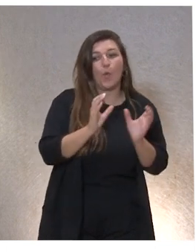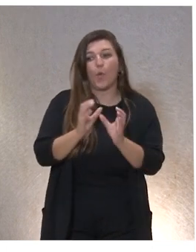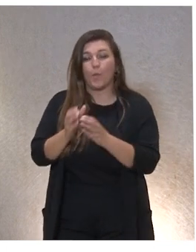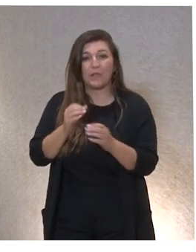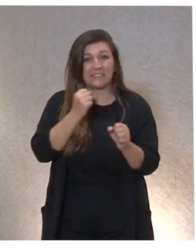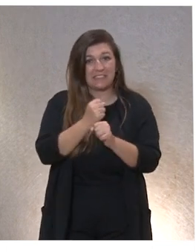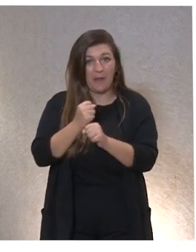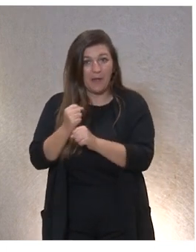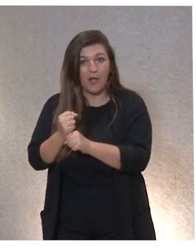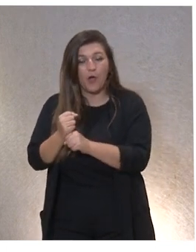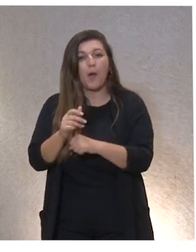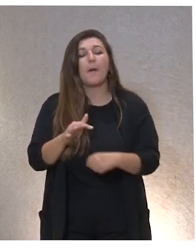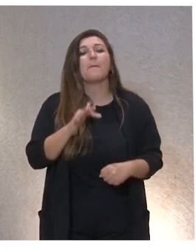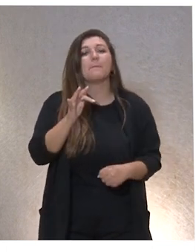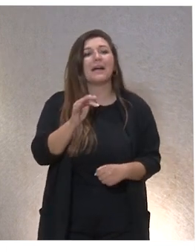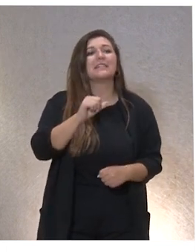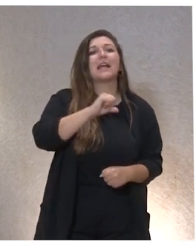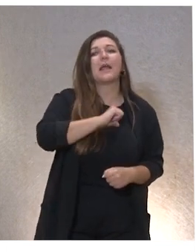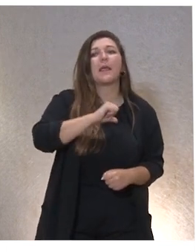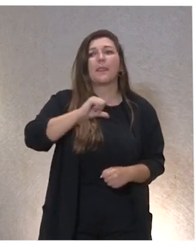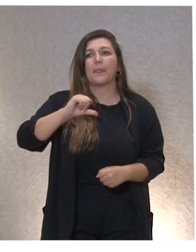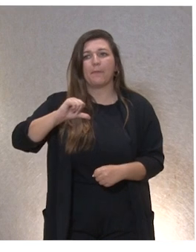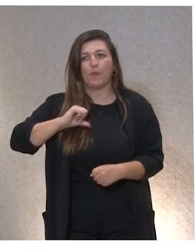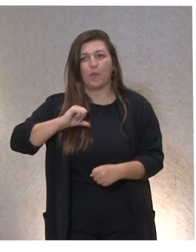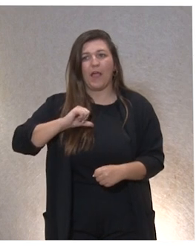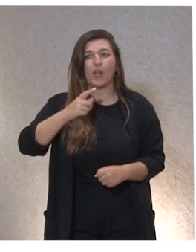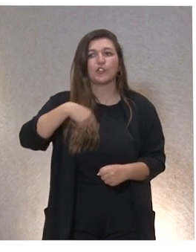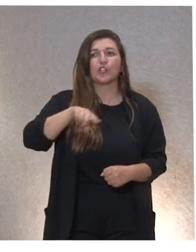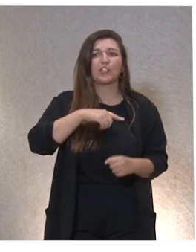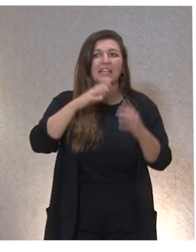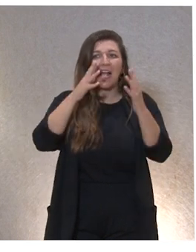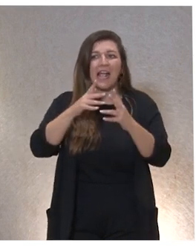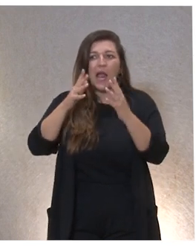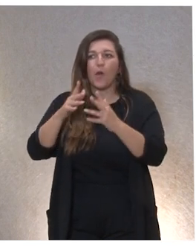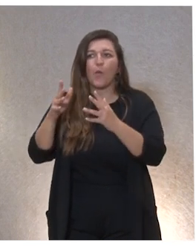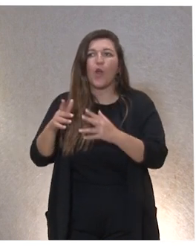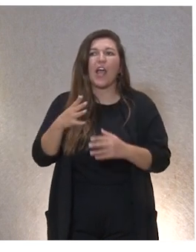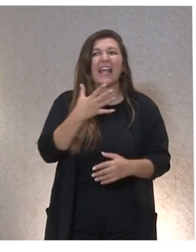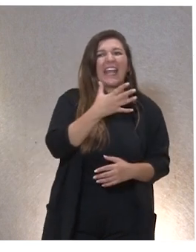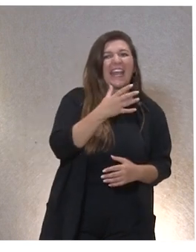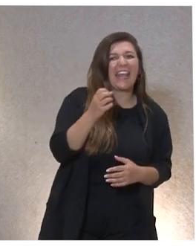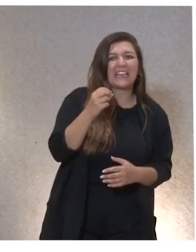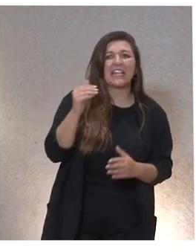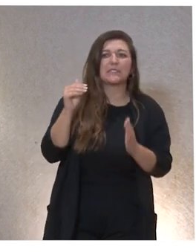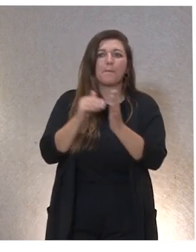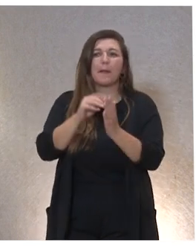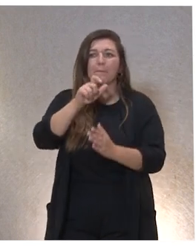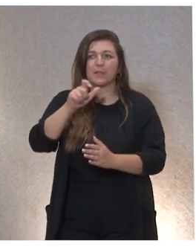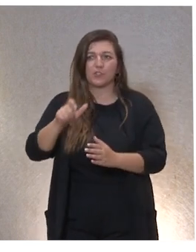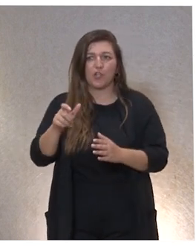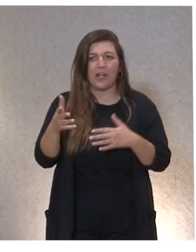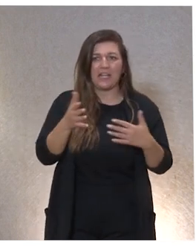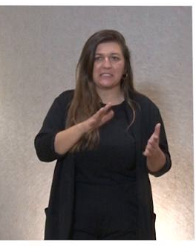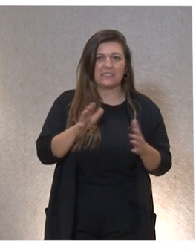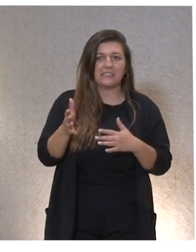y a la vez va haber un cuestionario individual que calculamos que va haber al menos entre 500 y 1000 personas posiblemente sean